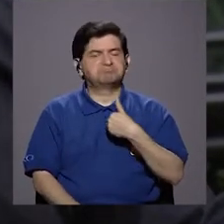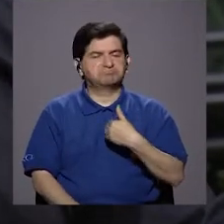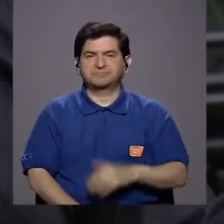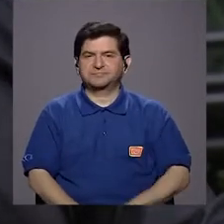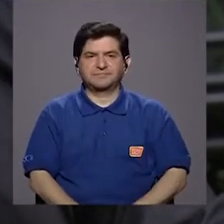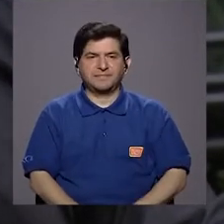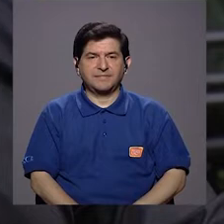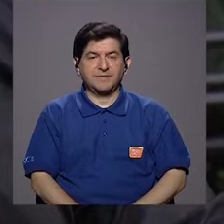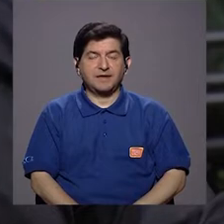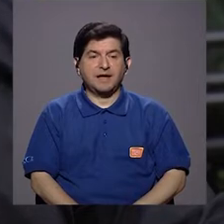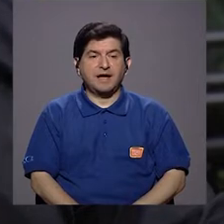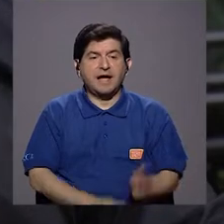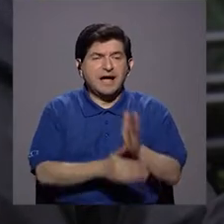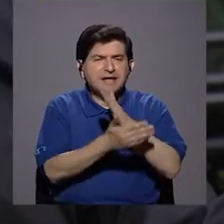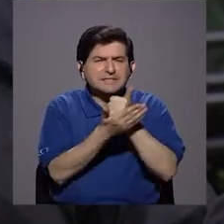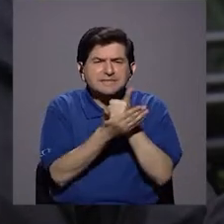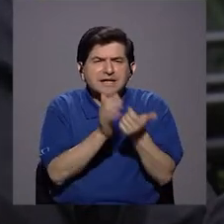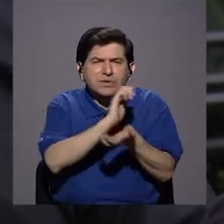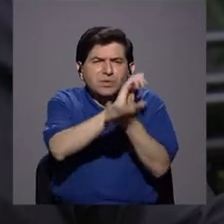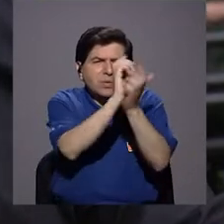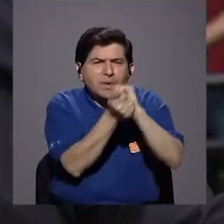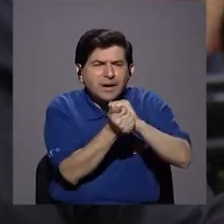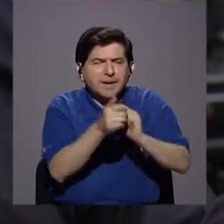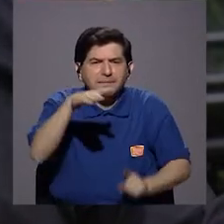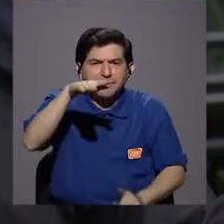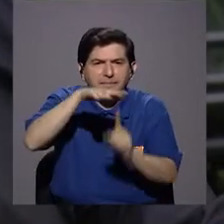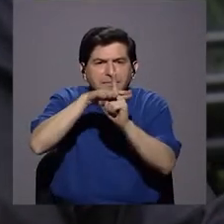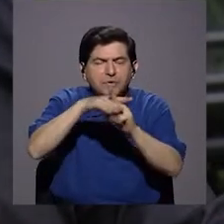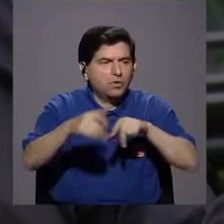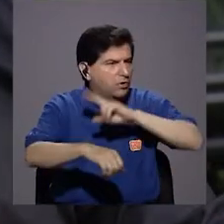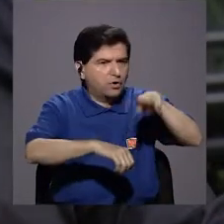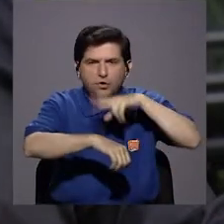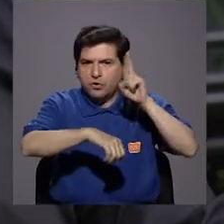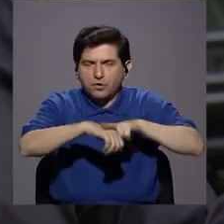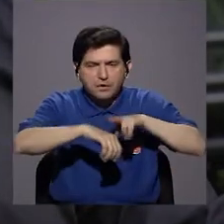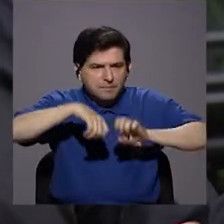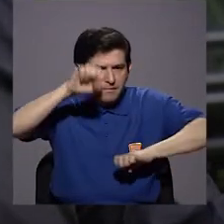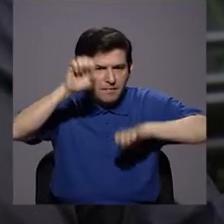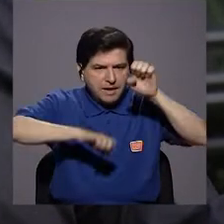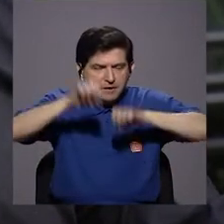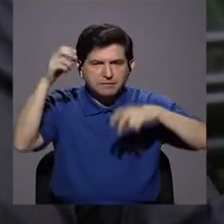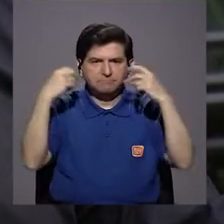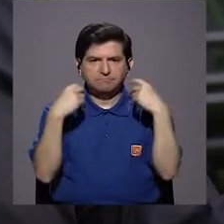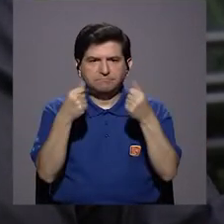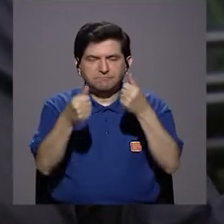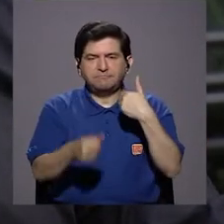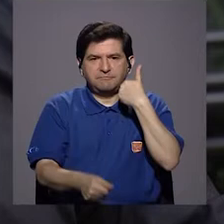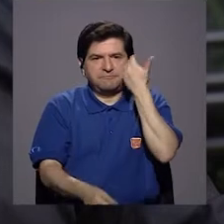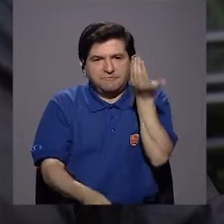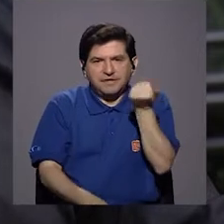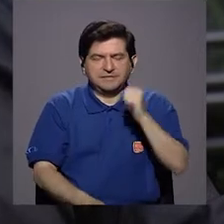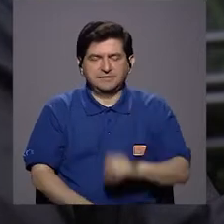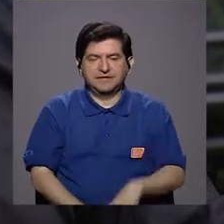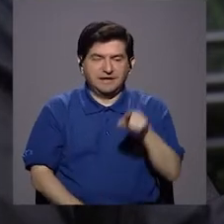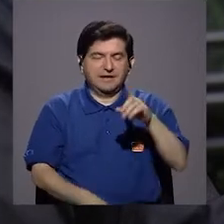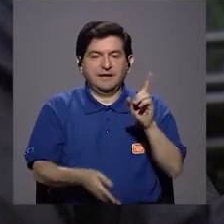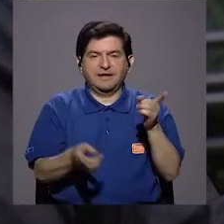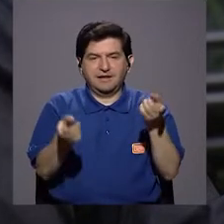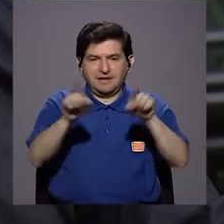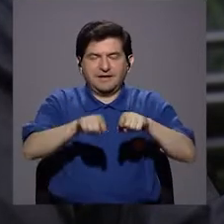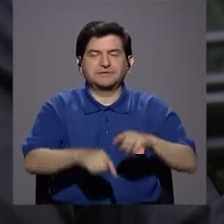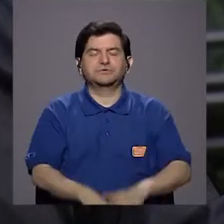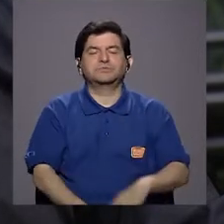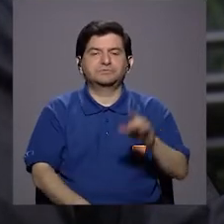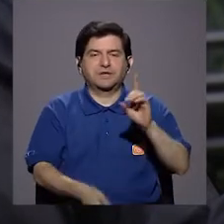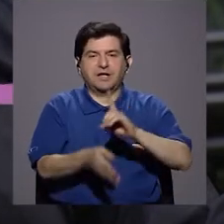a tener. Y entonces cualquier sutileza o cambio fuera de lo normal va a ser evaluado de manera más fácil y efectiva por el